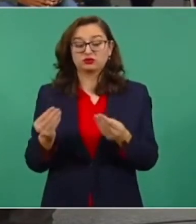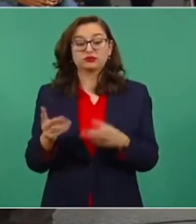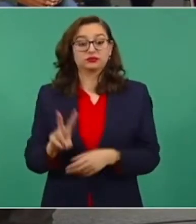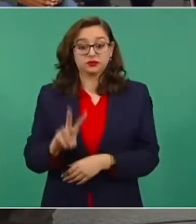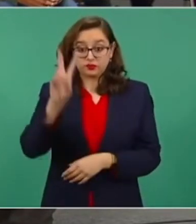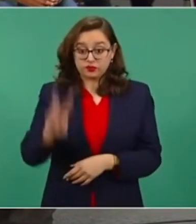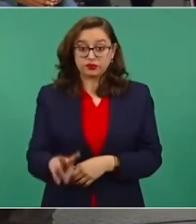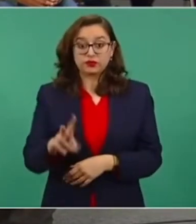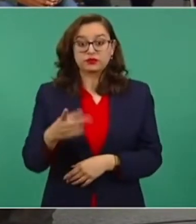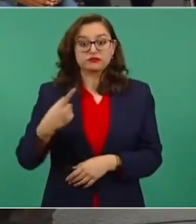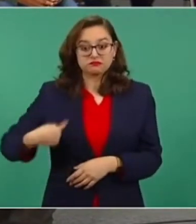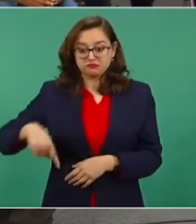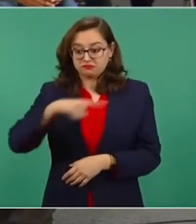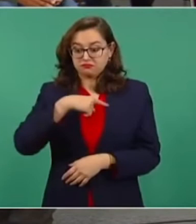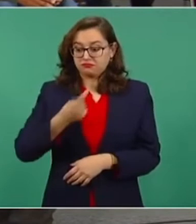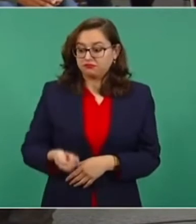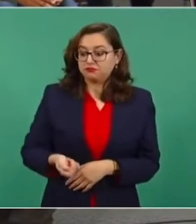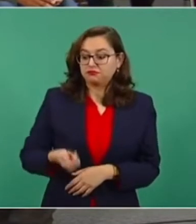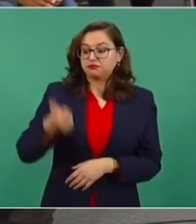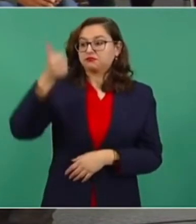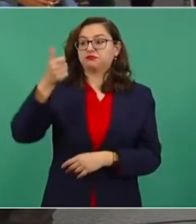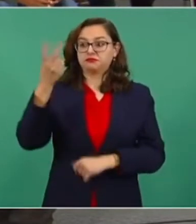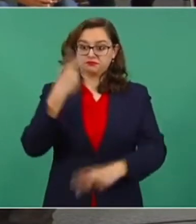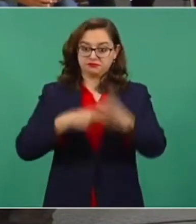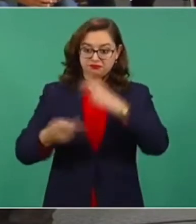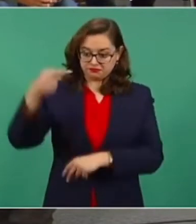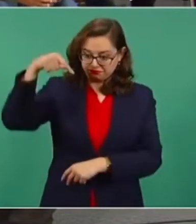vinimos por aquella primera vez y nos levantamos.